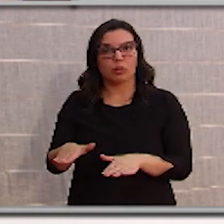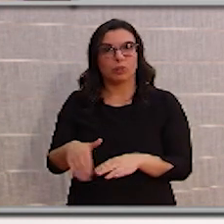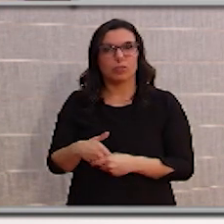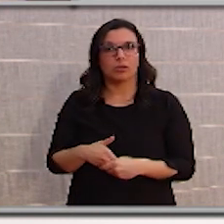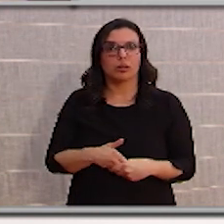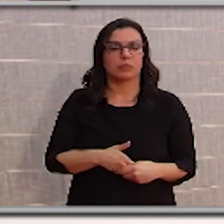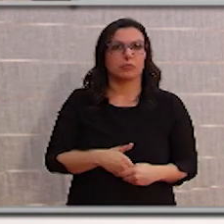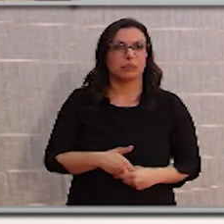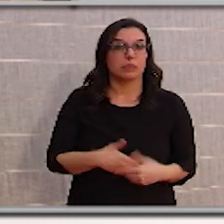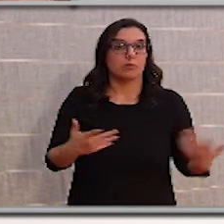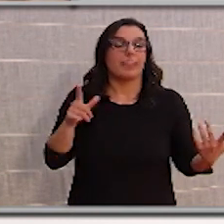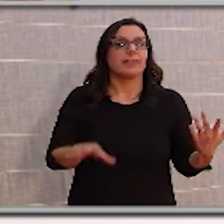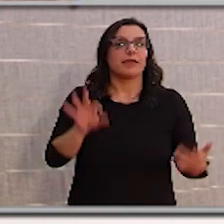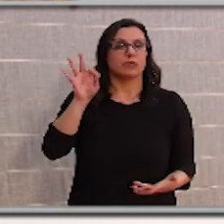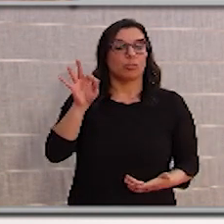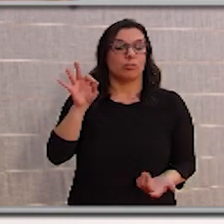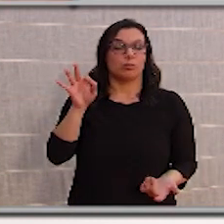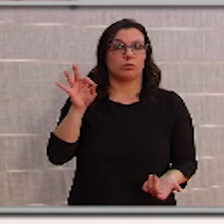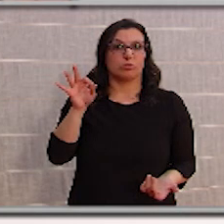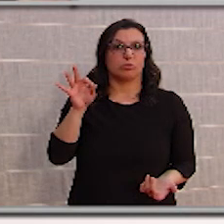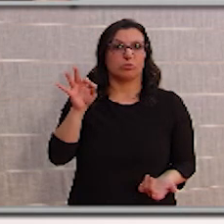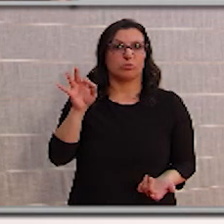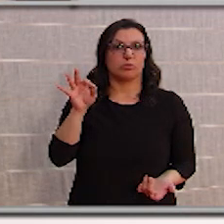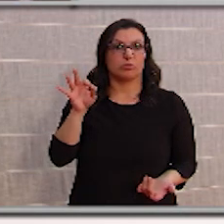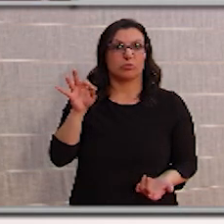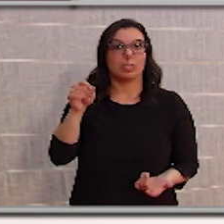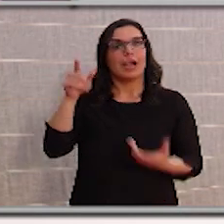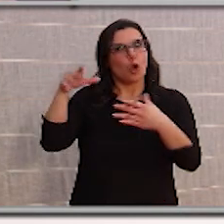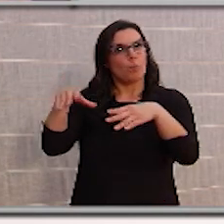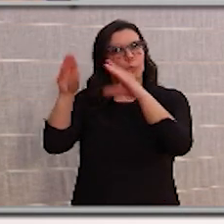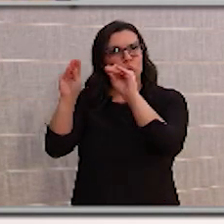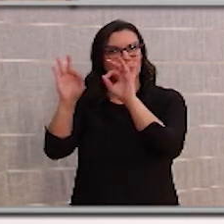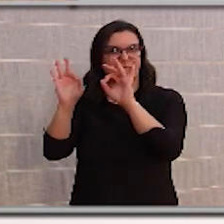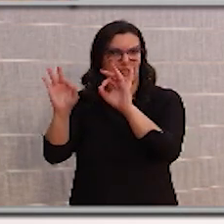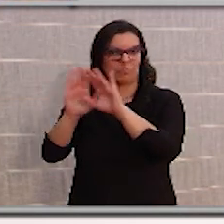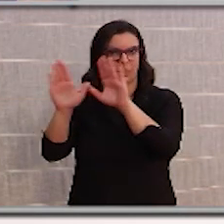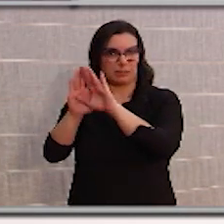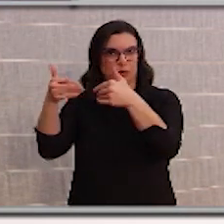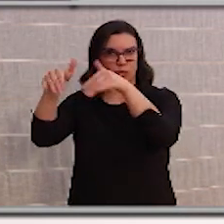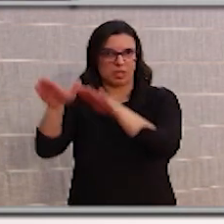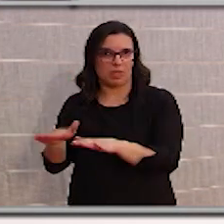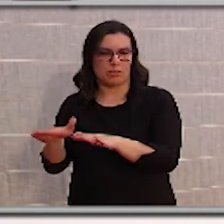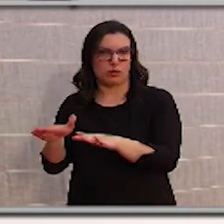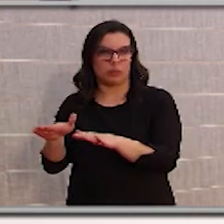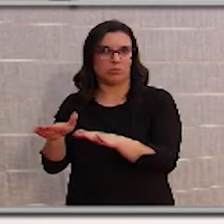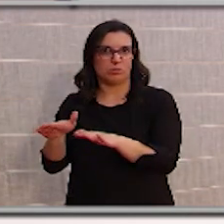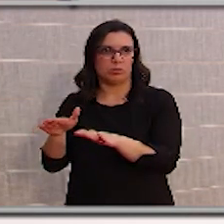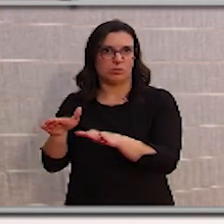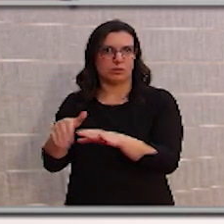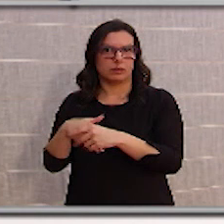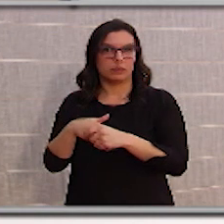Bueno, esa decisión se ha tomado en Burgos, en nuestro caso. La vamos a tomar de manera...